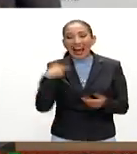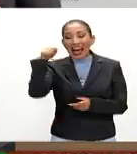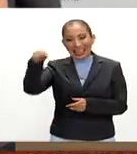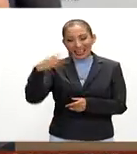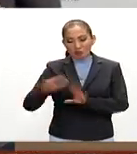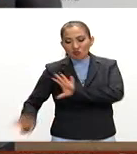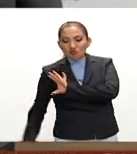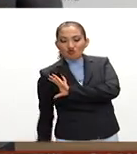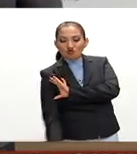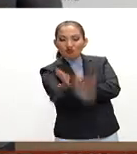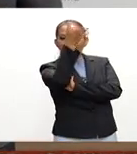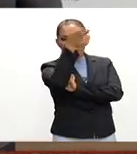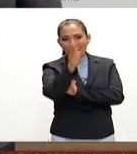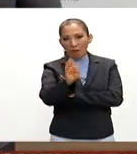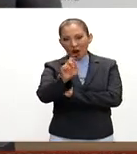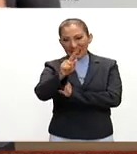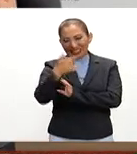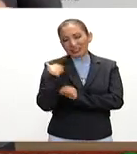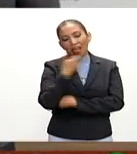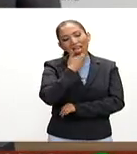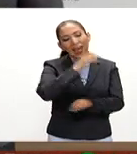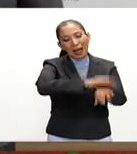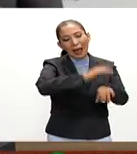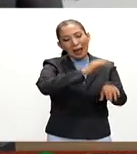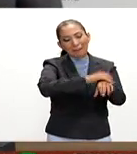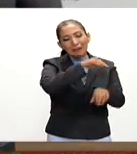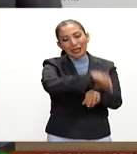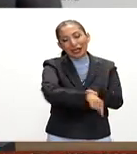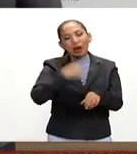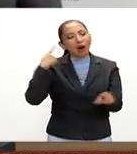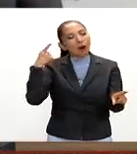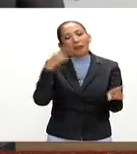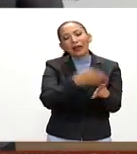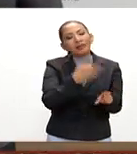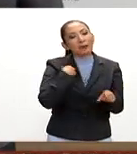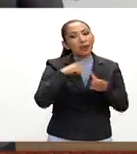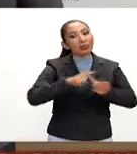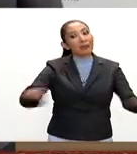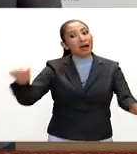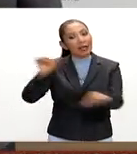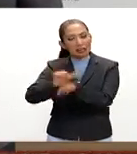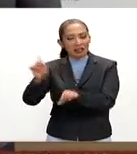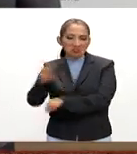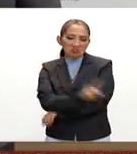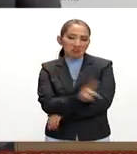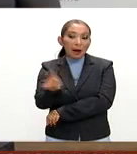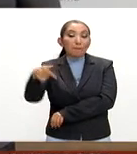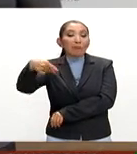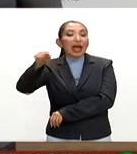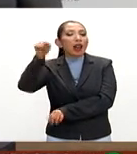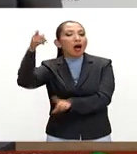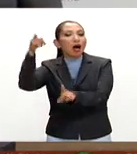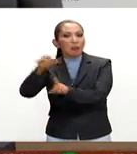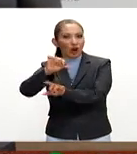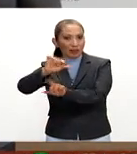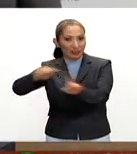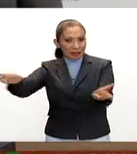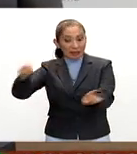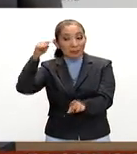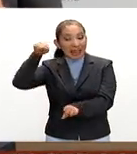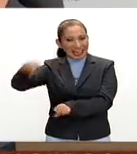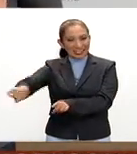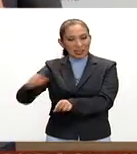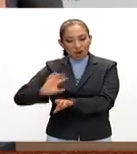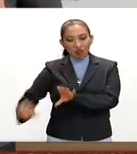al boliche es una práctica peculiar entre jóvenes o amigos el objetivo no dista mucho en Argentina solo que la finalidad es otra para